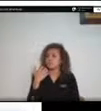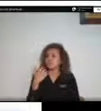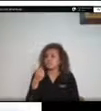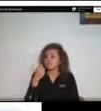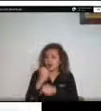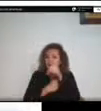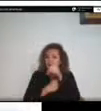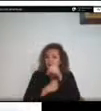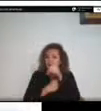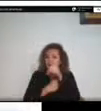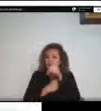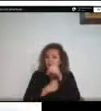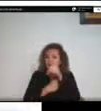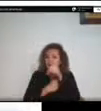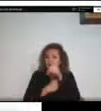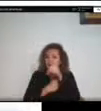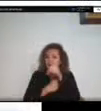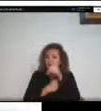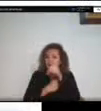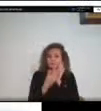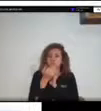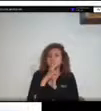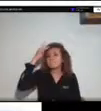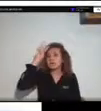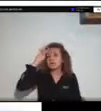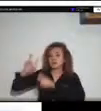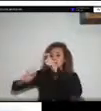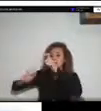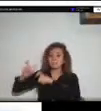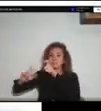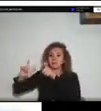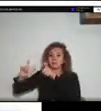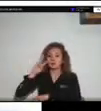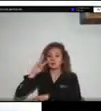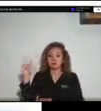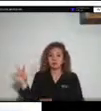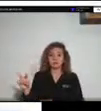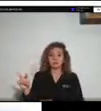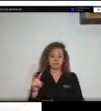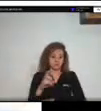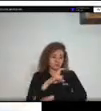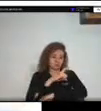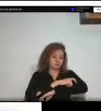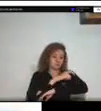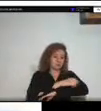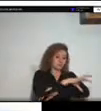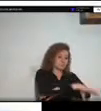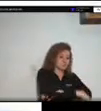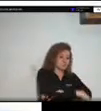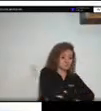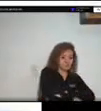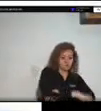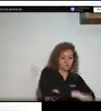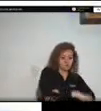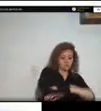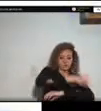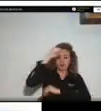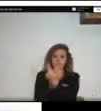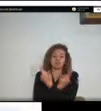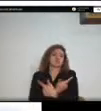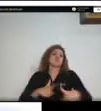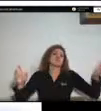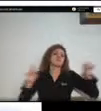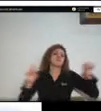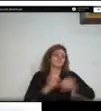pasado en México donde las personas van a recoger hidrocarburos que ven libres por ahí que se están derramando y se